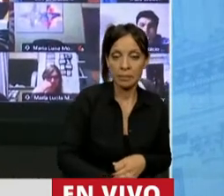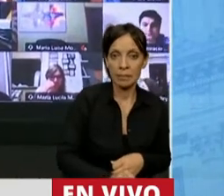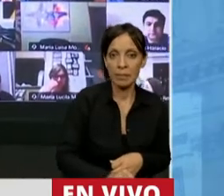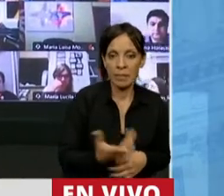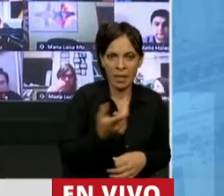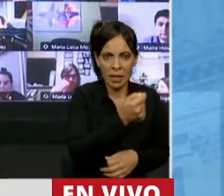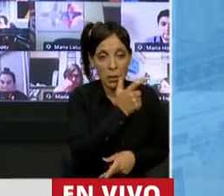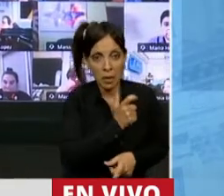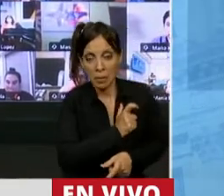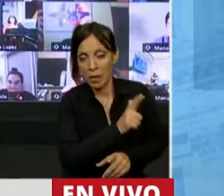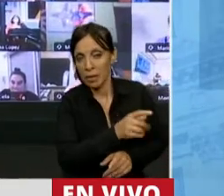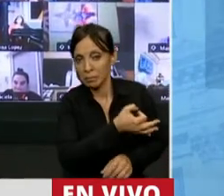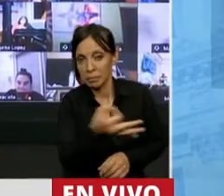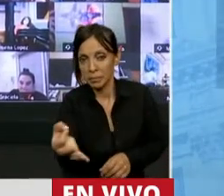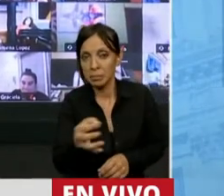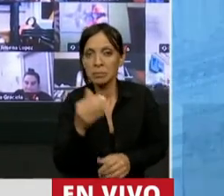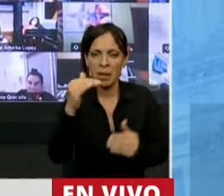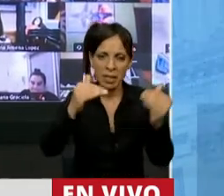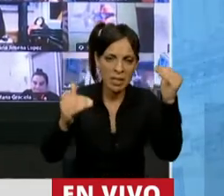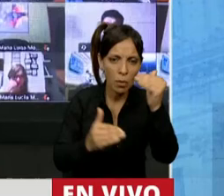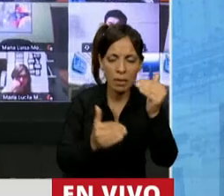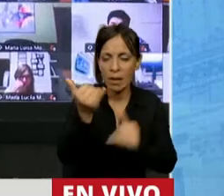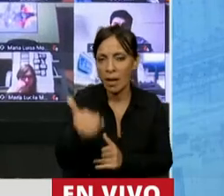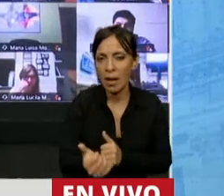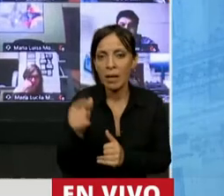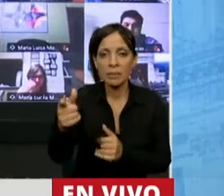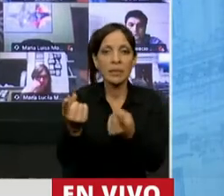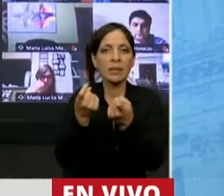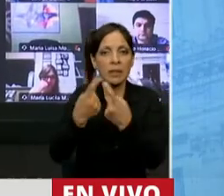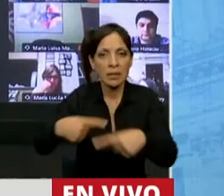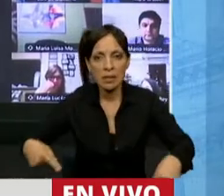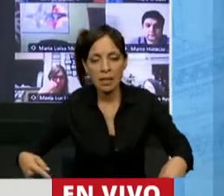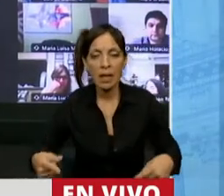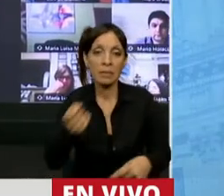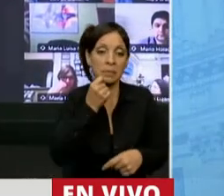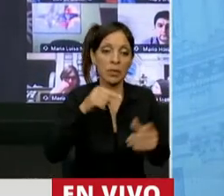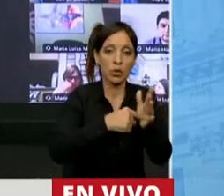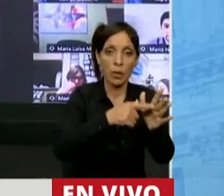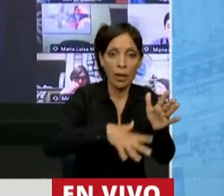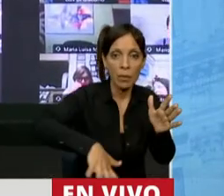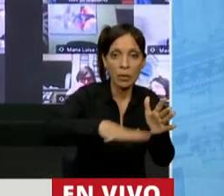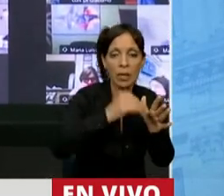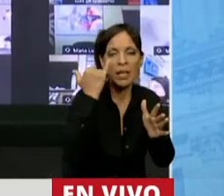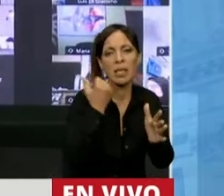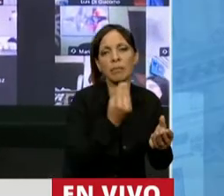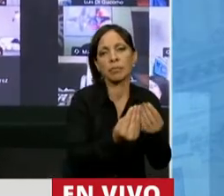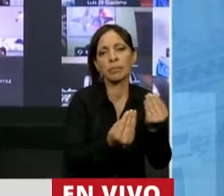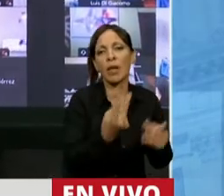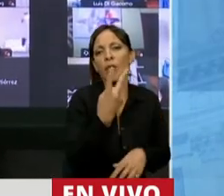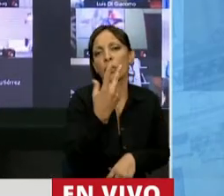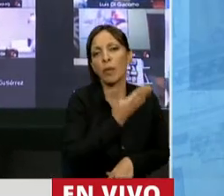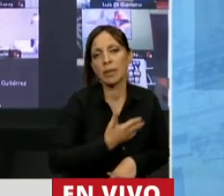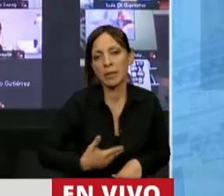acaban de dar la respuesta, hay un conurbano desigual, un conurbano con necesidades. La ciudad de Buenos Aires ya puso dos presidentes,